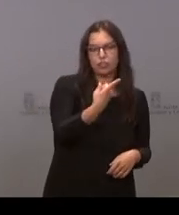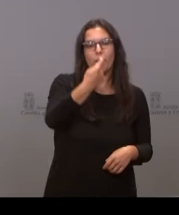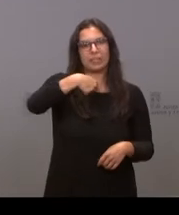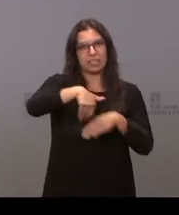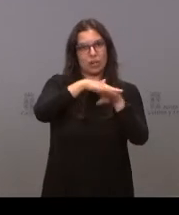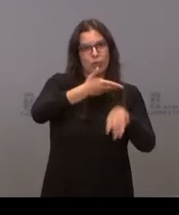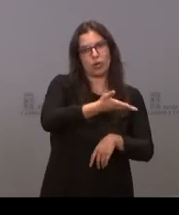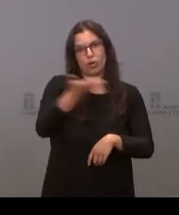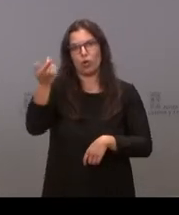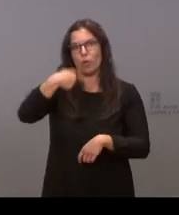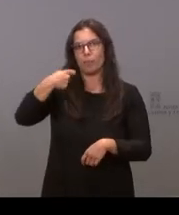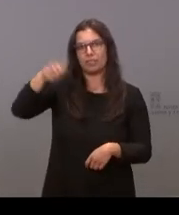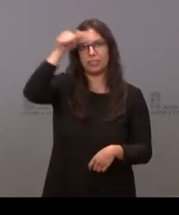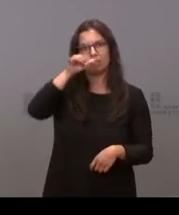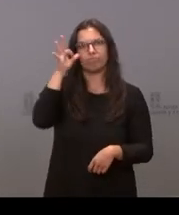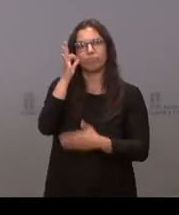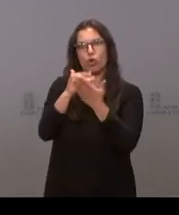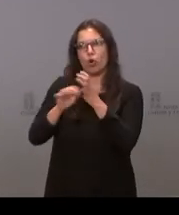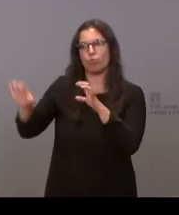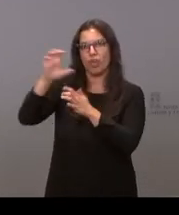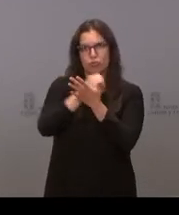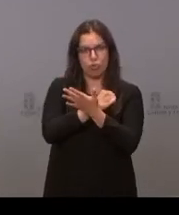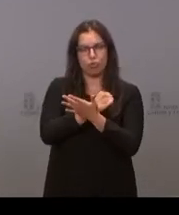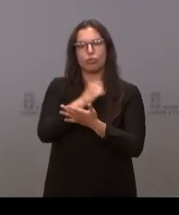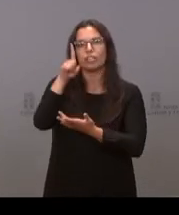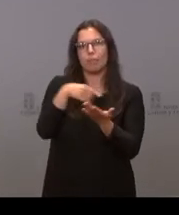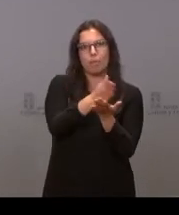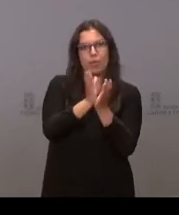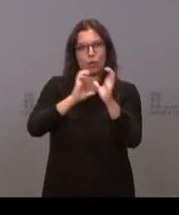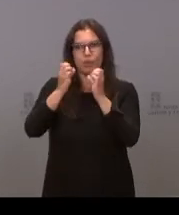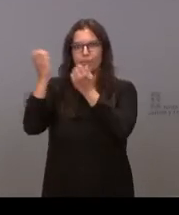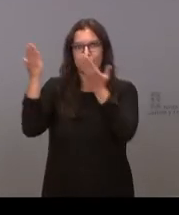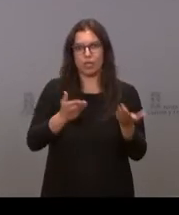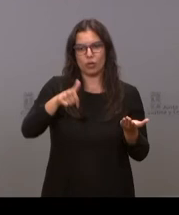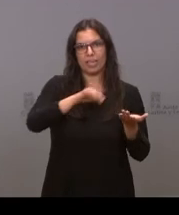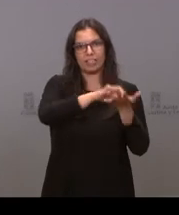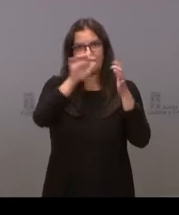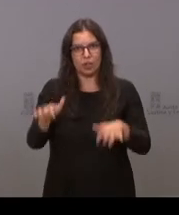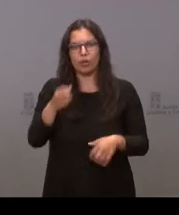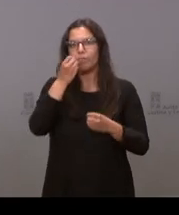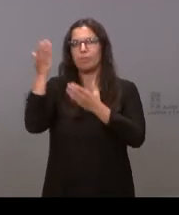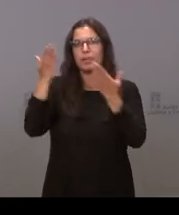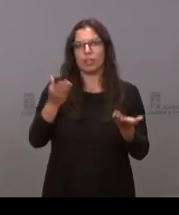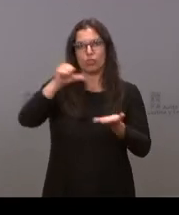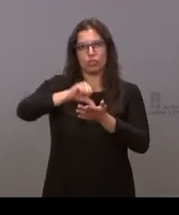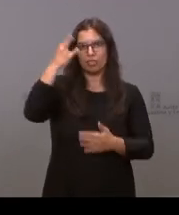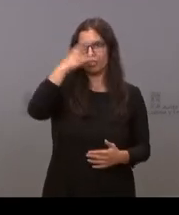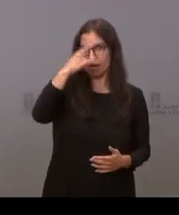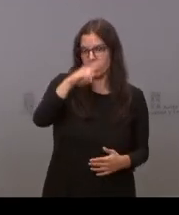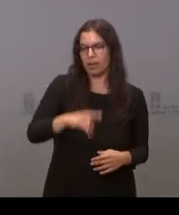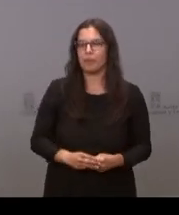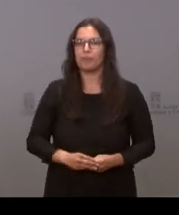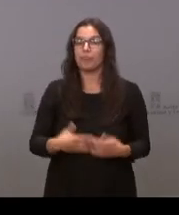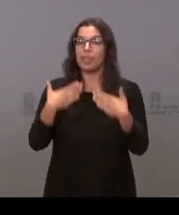y presidentas de comunidades autónomas y a todos ustedes medios de comunicación. Bienvenidos a Castilla y León y bienvenidos a Salamanca. Y agradecer